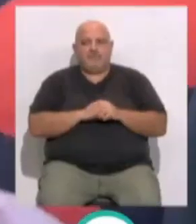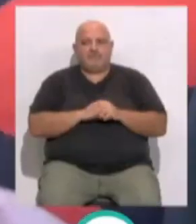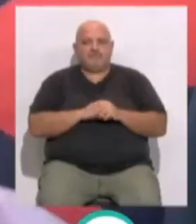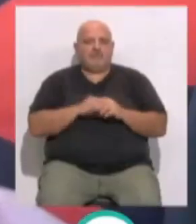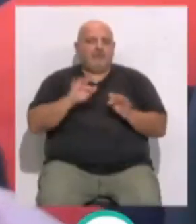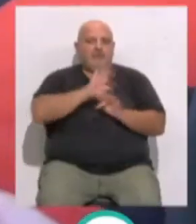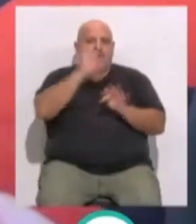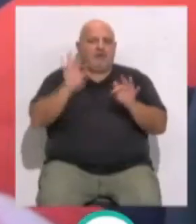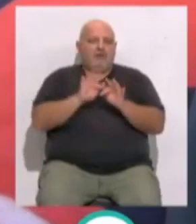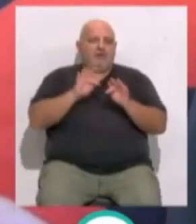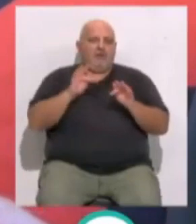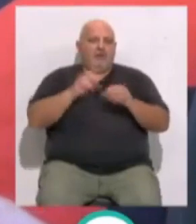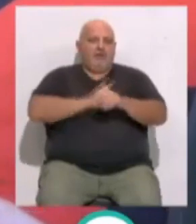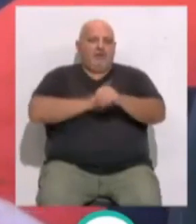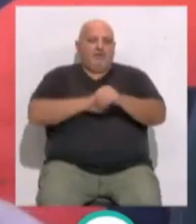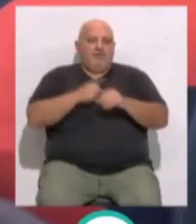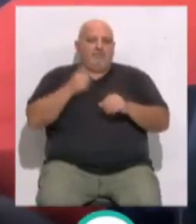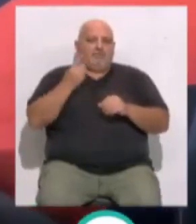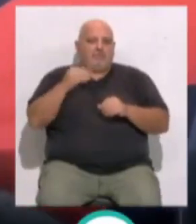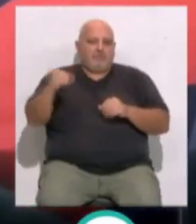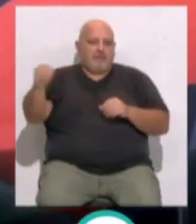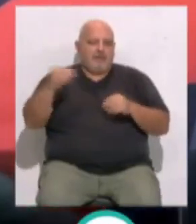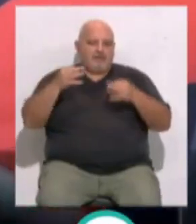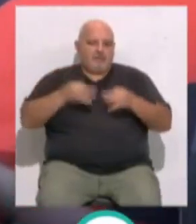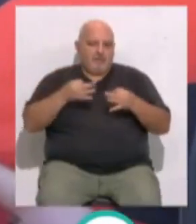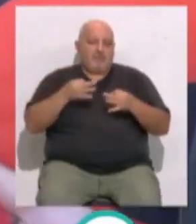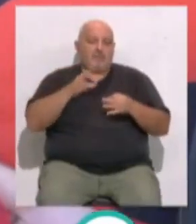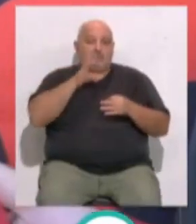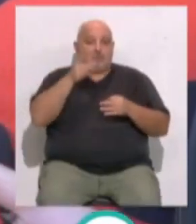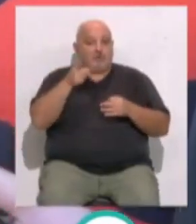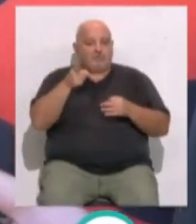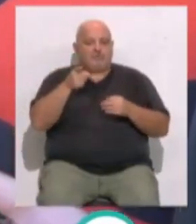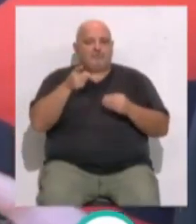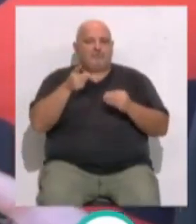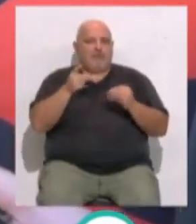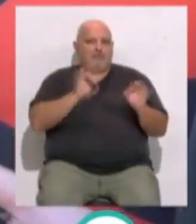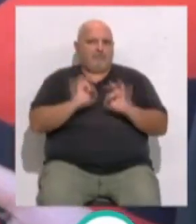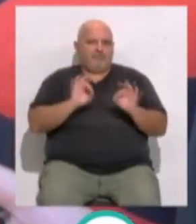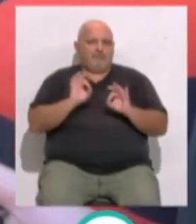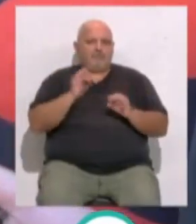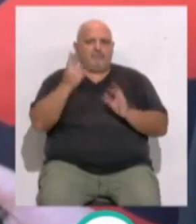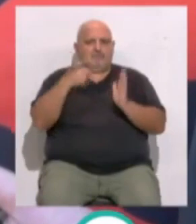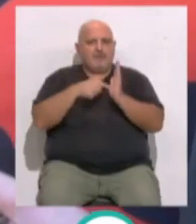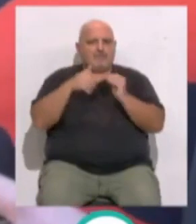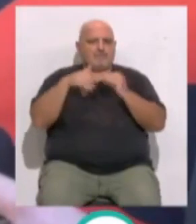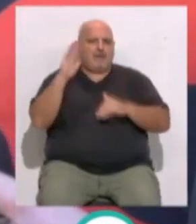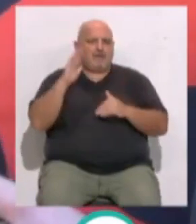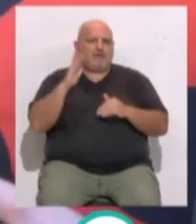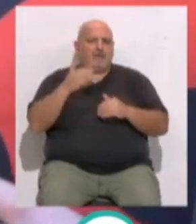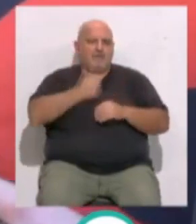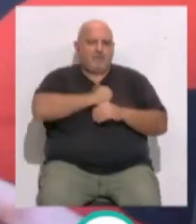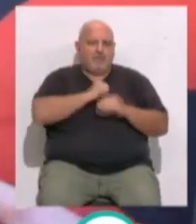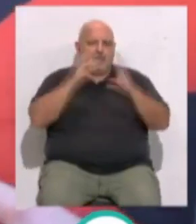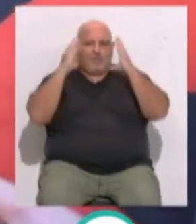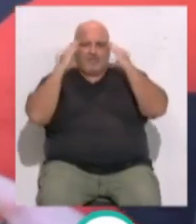Desarrollo de toda la actividad deportiva con las mayores garantías de seguridad... ...y para ello hemos dispuesto de casi mil efectivos entre cuerpo y